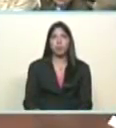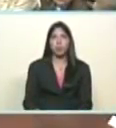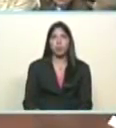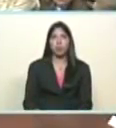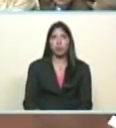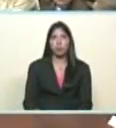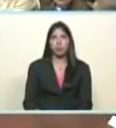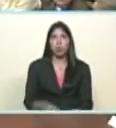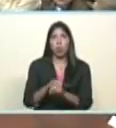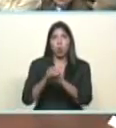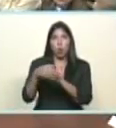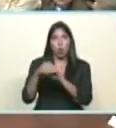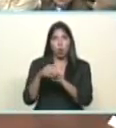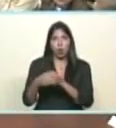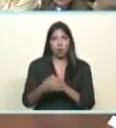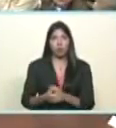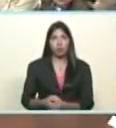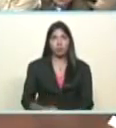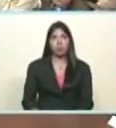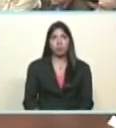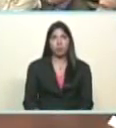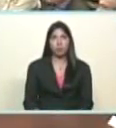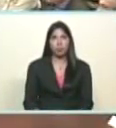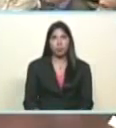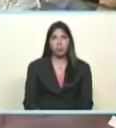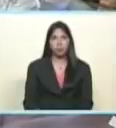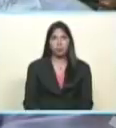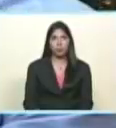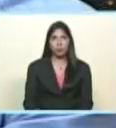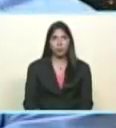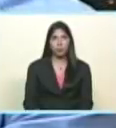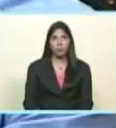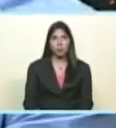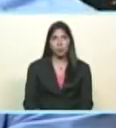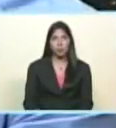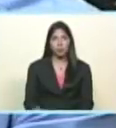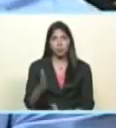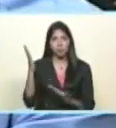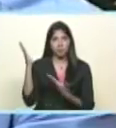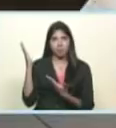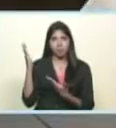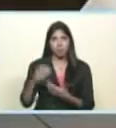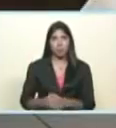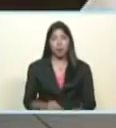Saludo muy especial de hermanos, compañeros. Primero de noviembre.